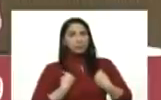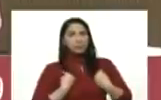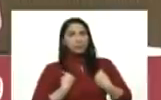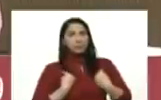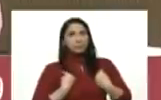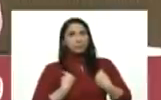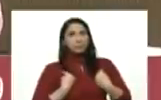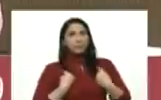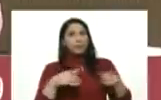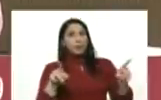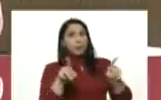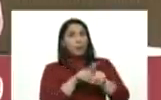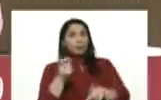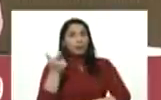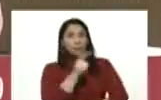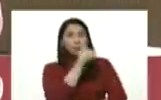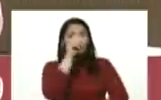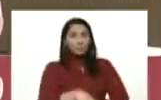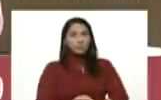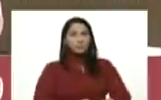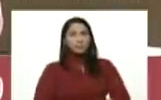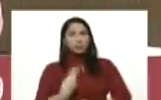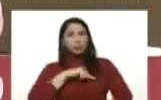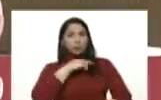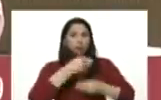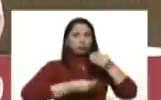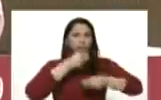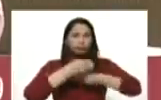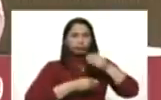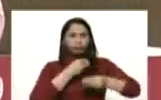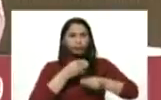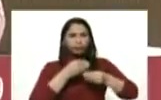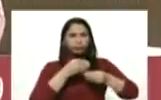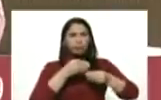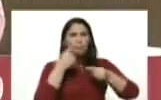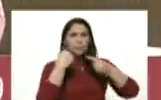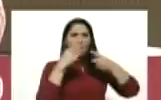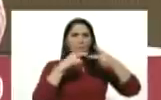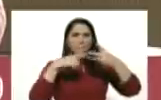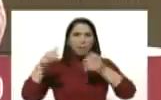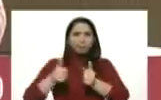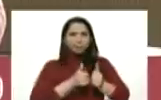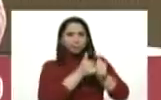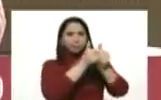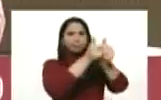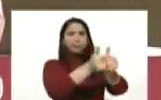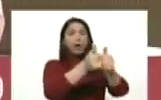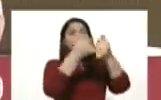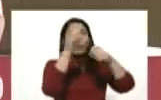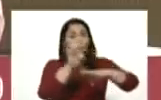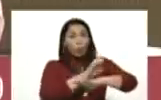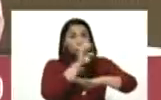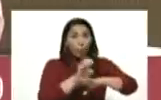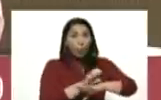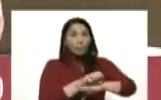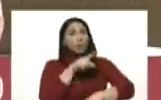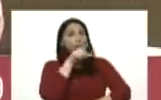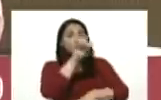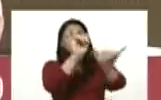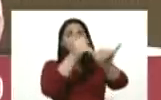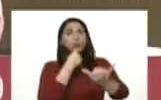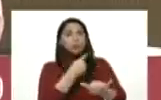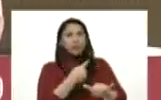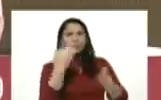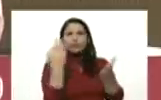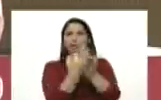Al igual que el transporte, Presidente, hemos elaborado medidas de acompañamiento en lo económico, usted lo ha señalado